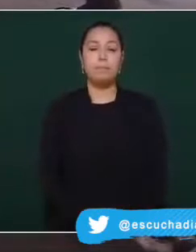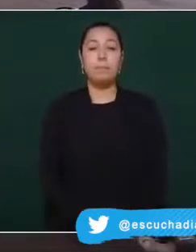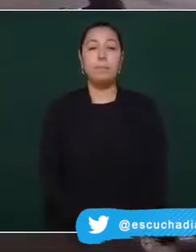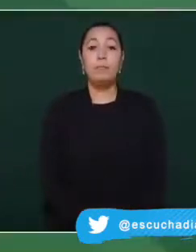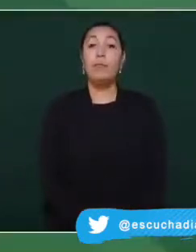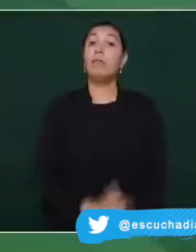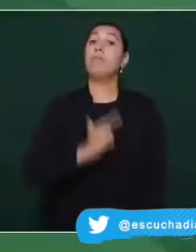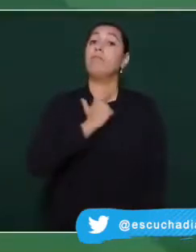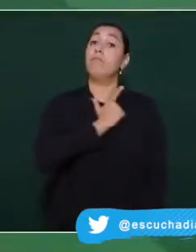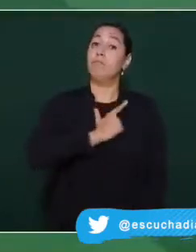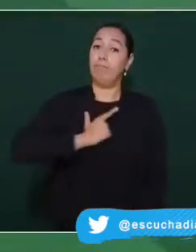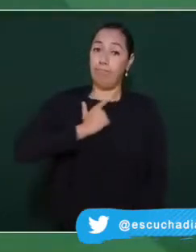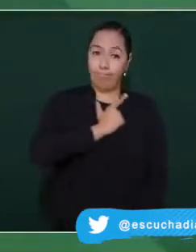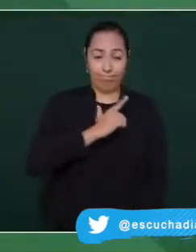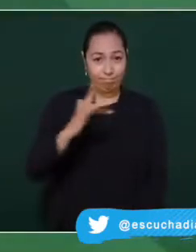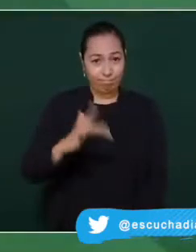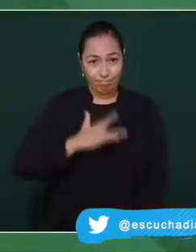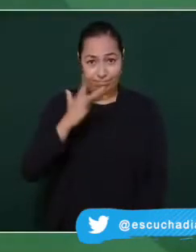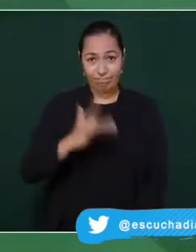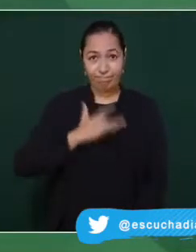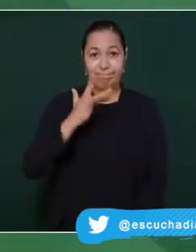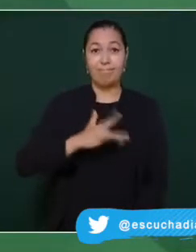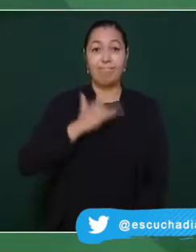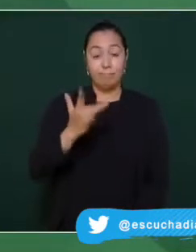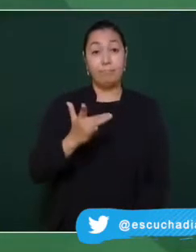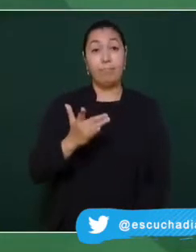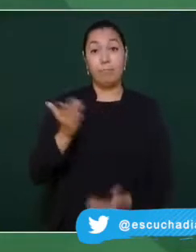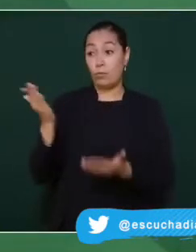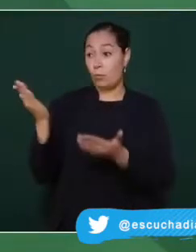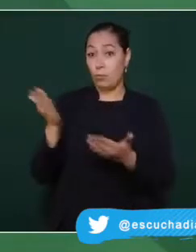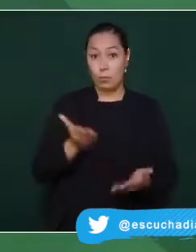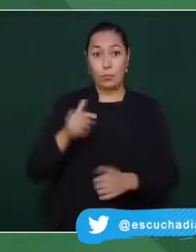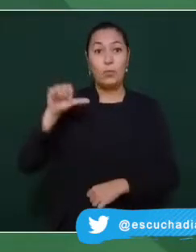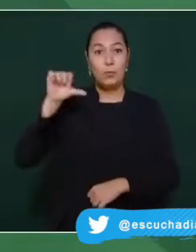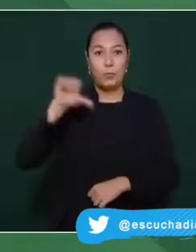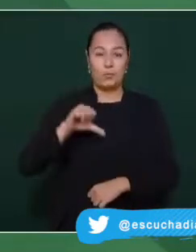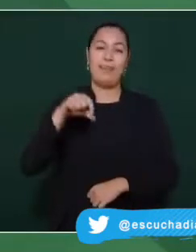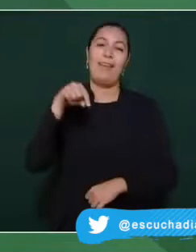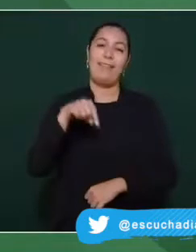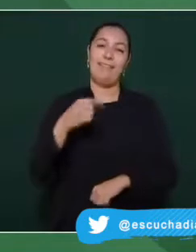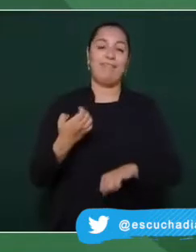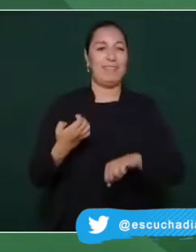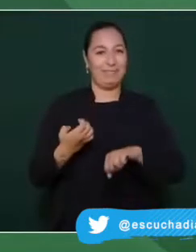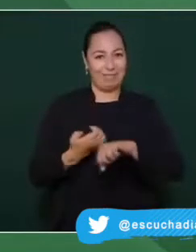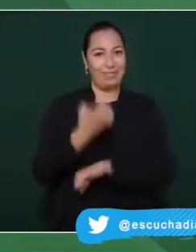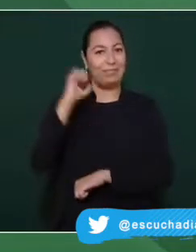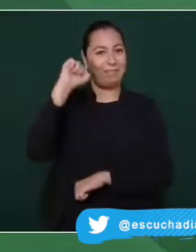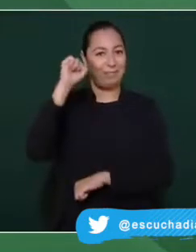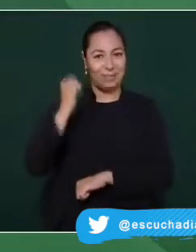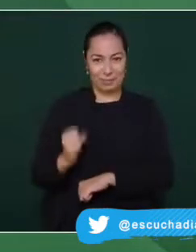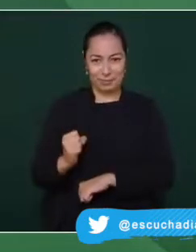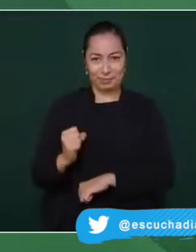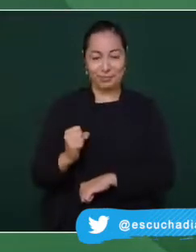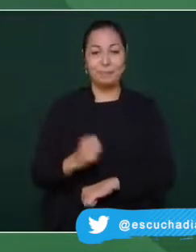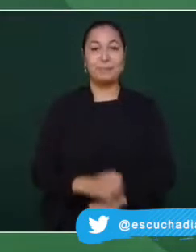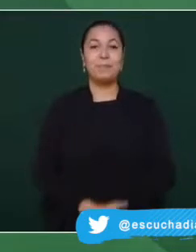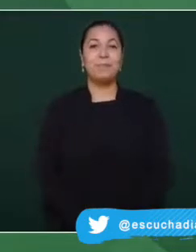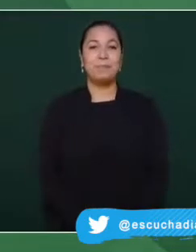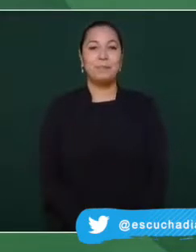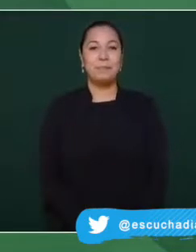IMSS-Bienestar lo que permitirá brindar a la población atención médica de calidad y medicamentos gratuitos